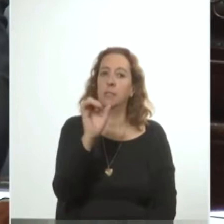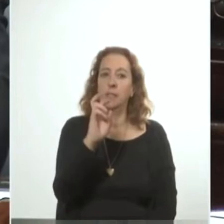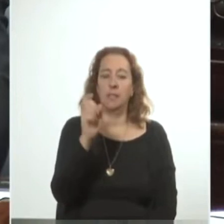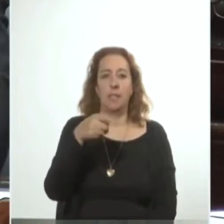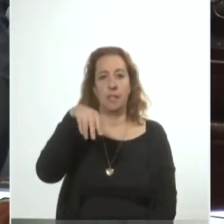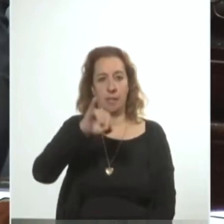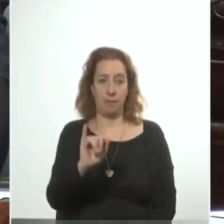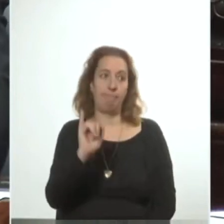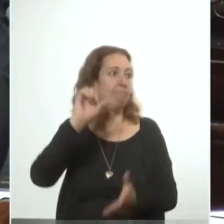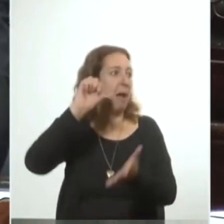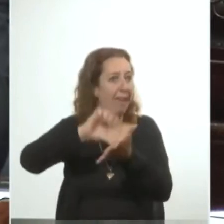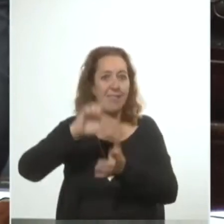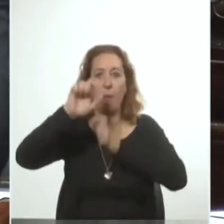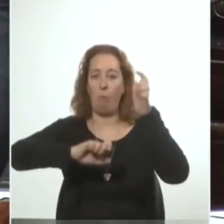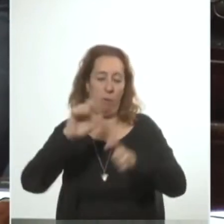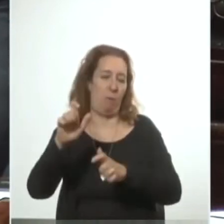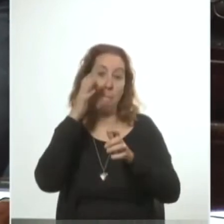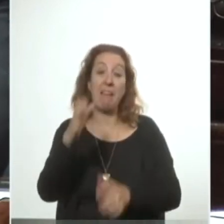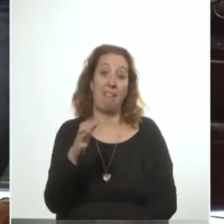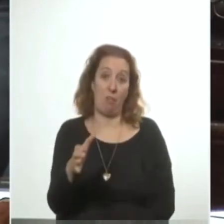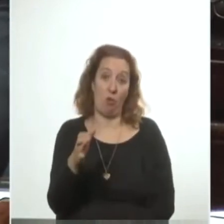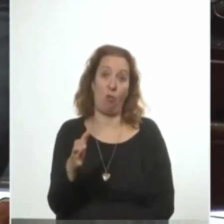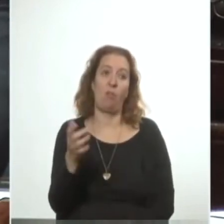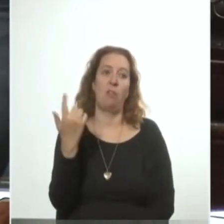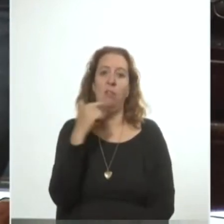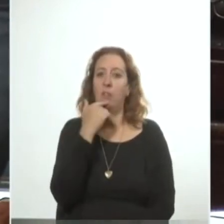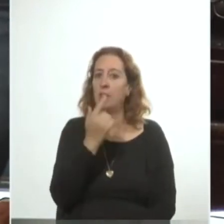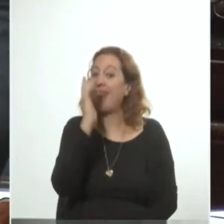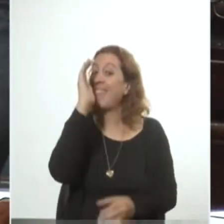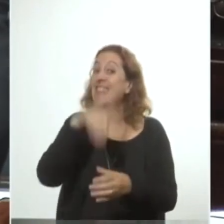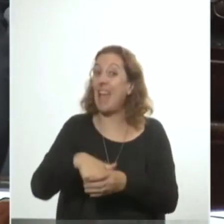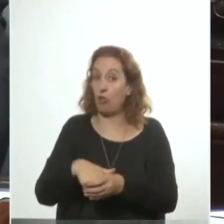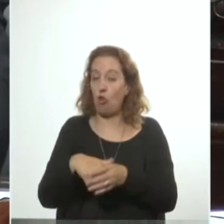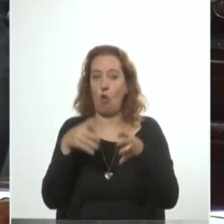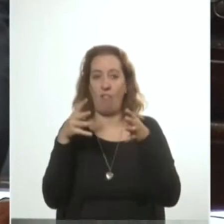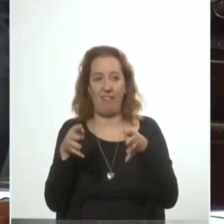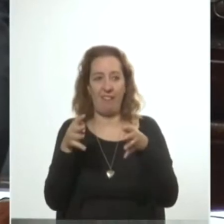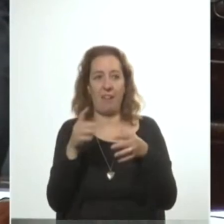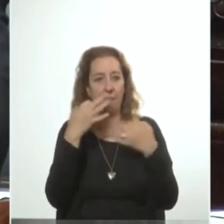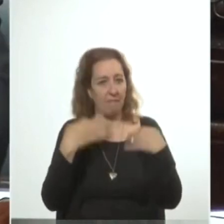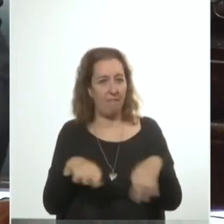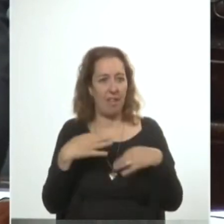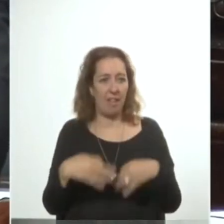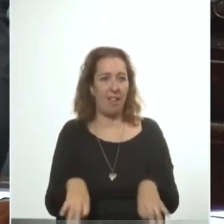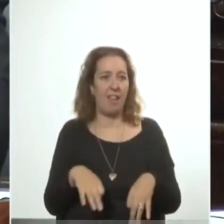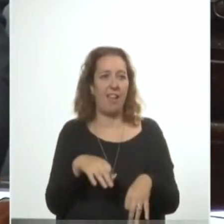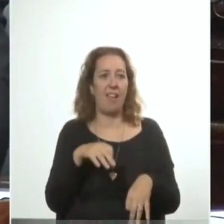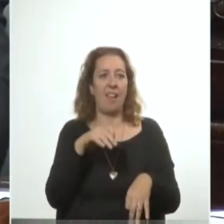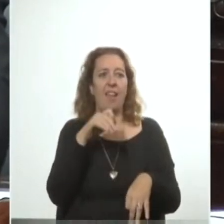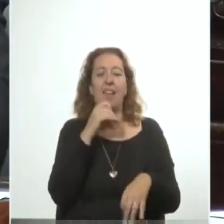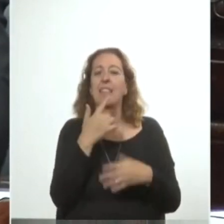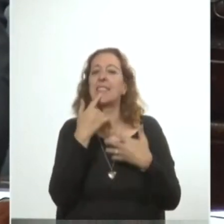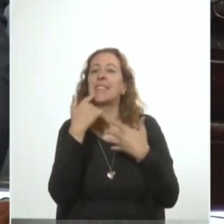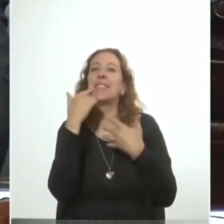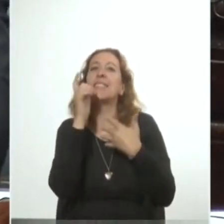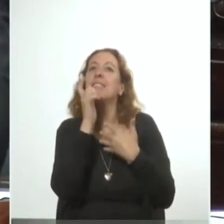pueblo estaban en peligro. Planteaba que el carácter interno de la guerra contenía en sí mismo los signos de su esterilidad.